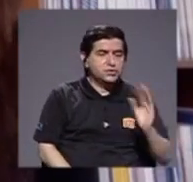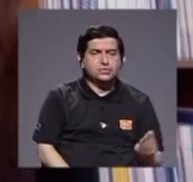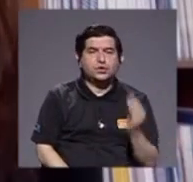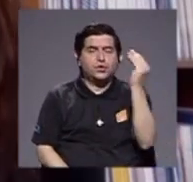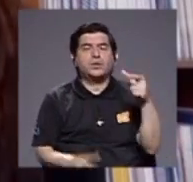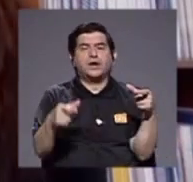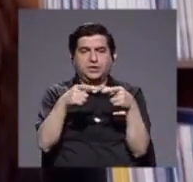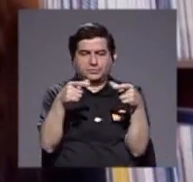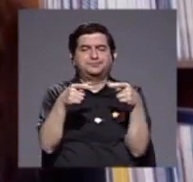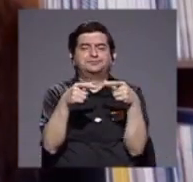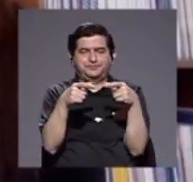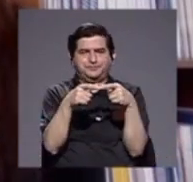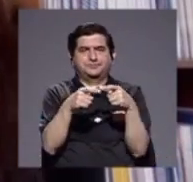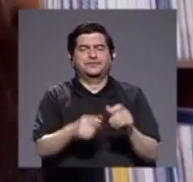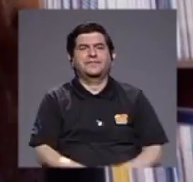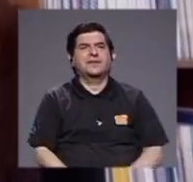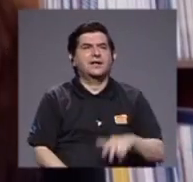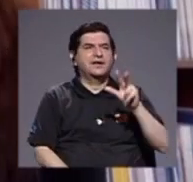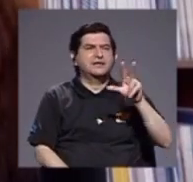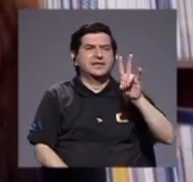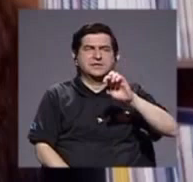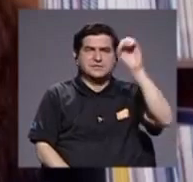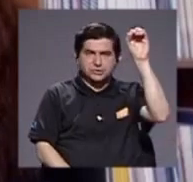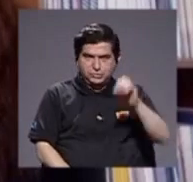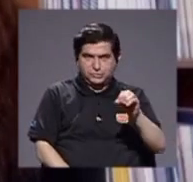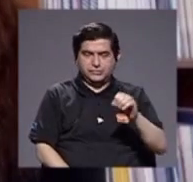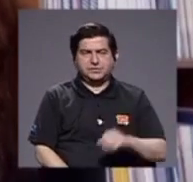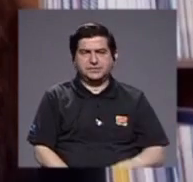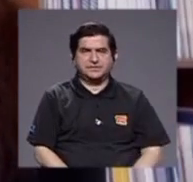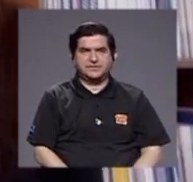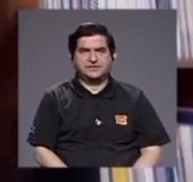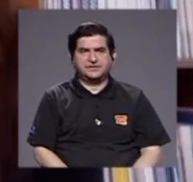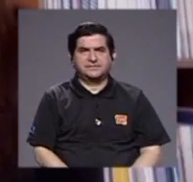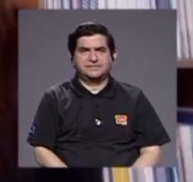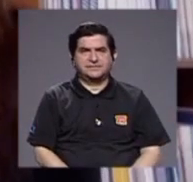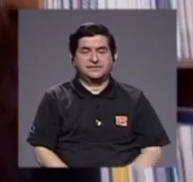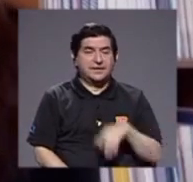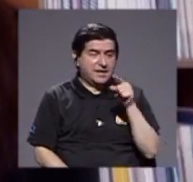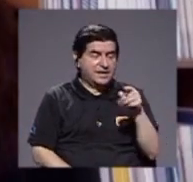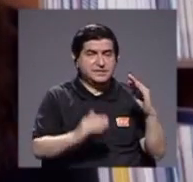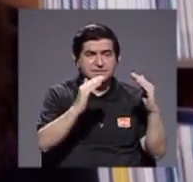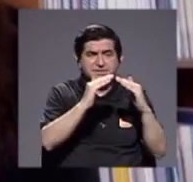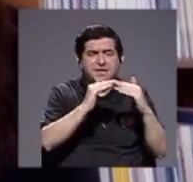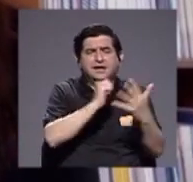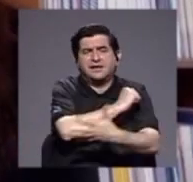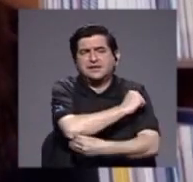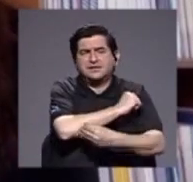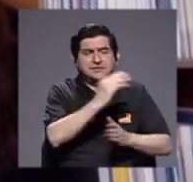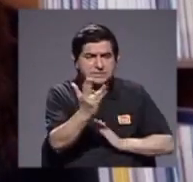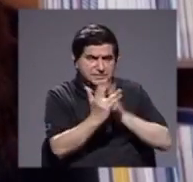una conectividad. El 37% de estos hogares más pobres acceden a internet,